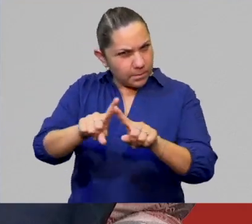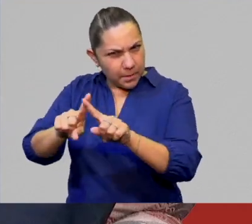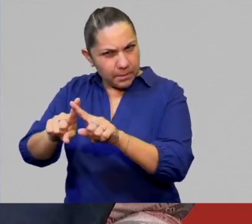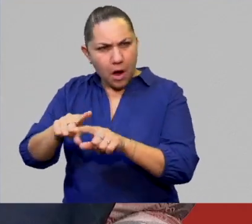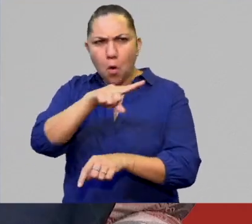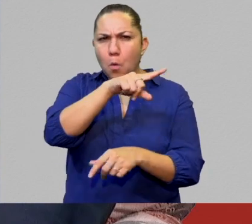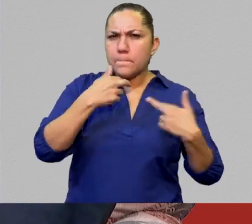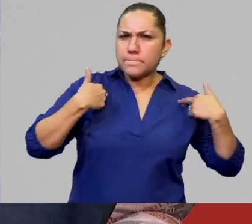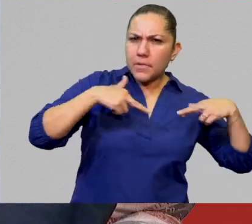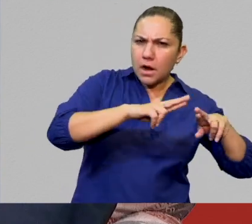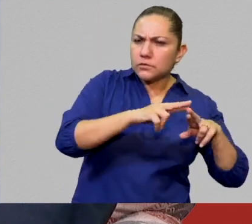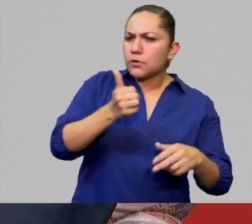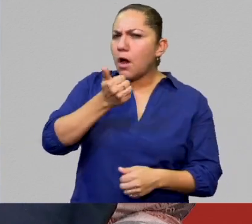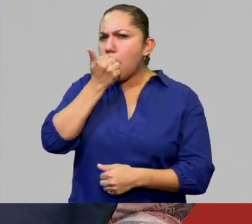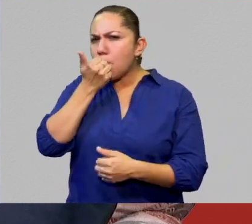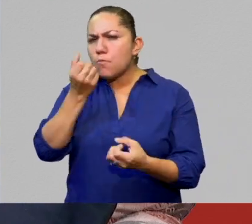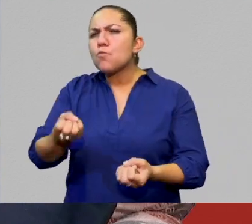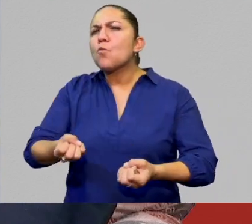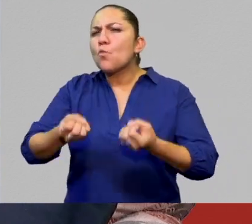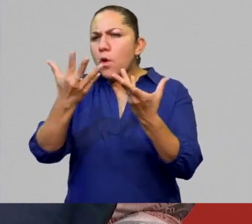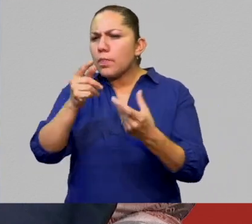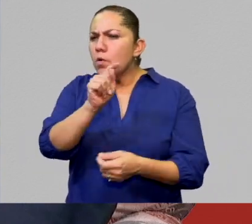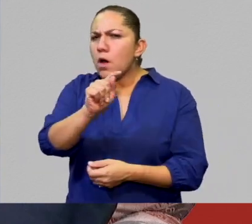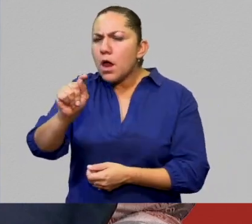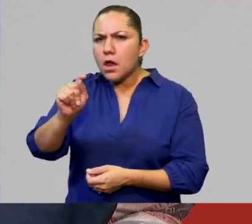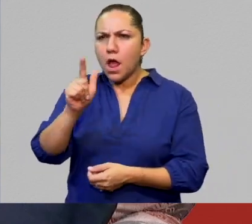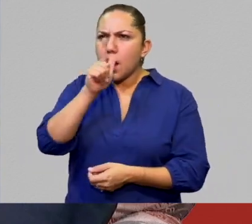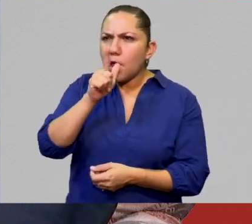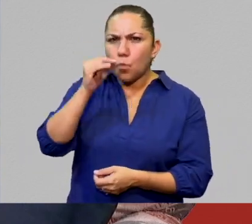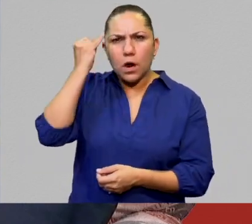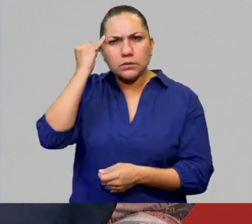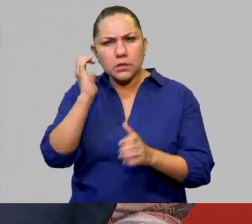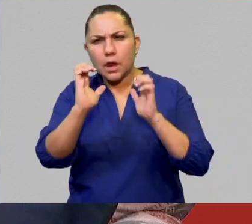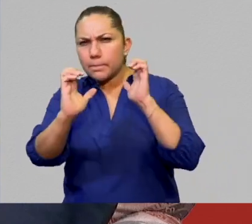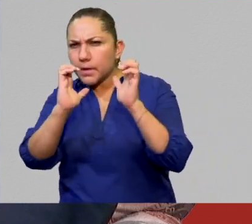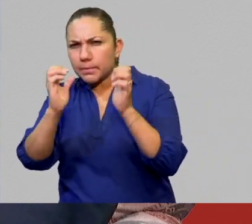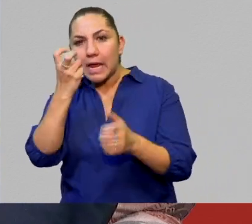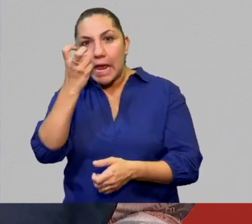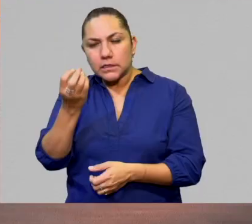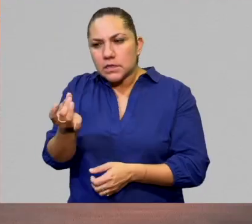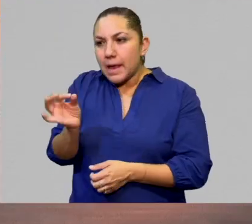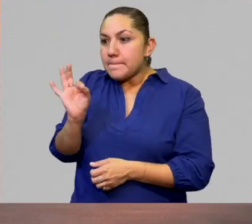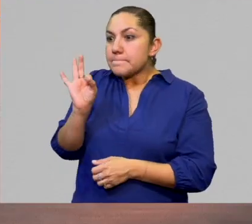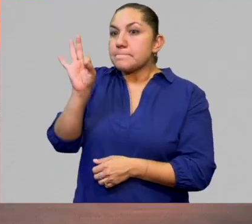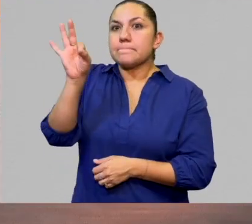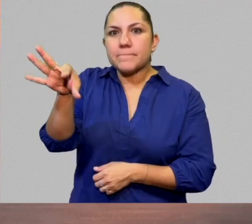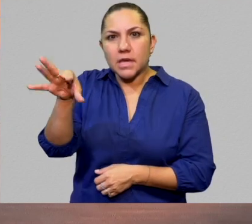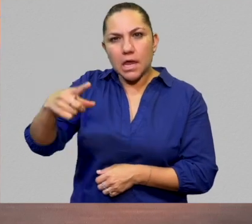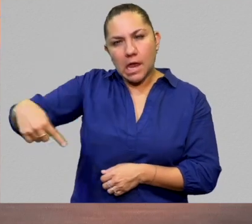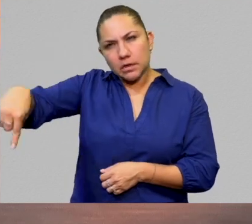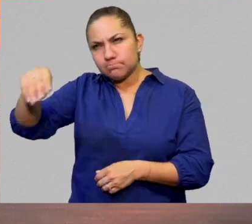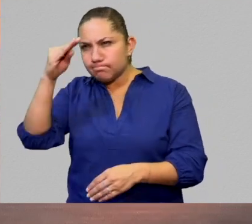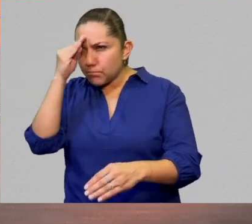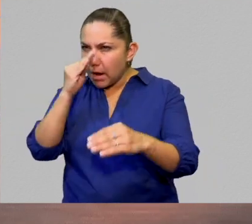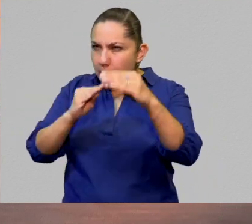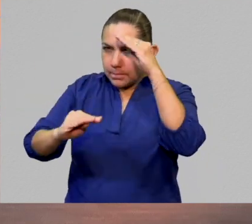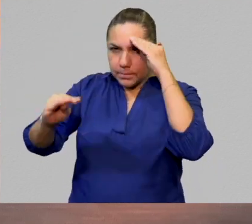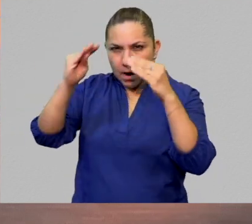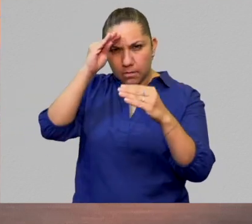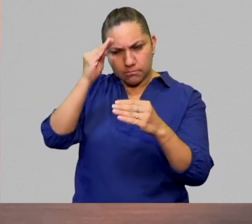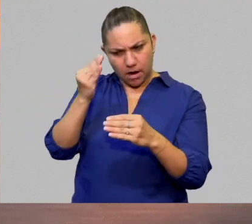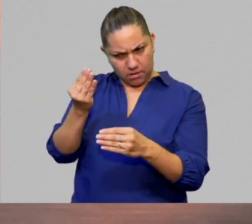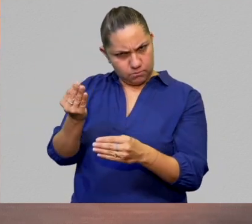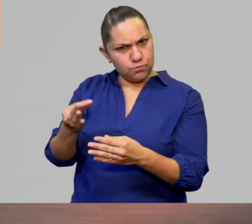¿Cuántos estudiantes, cuántos profesores, cuántos compañeros trabajadores son portadores de estas lenguas? Pero el impacto fue mayor,